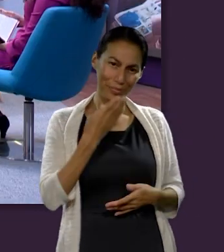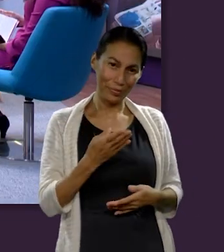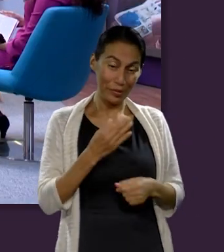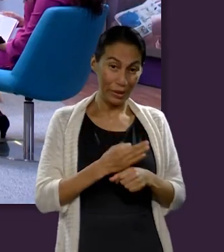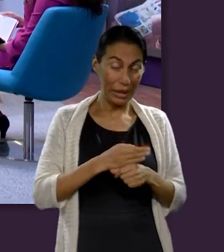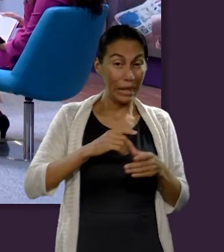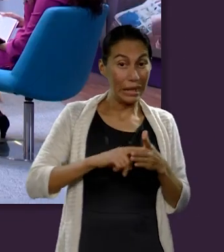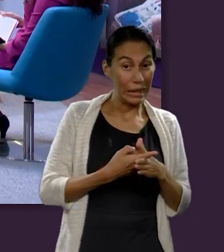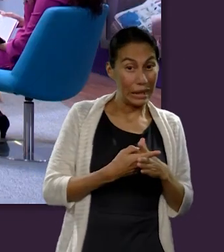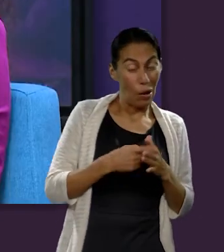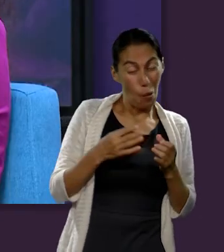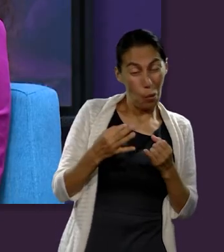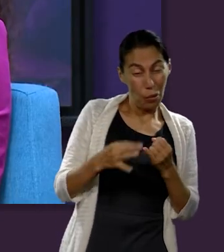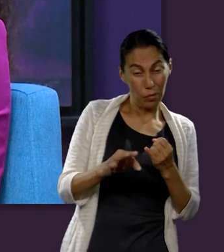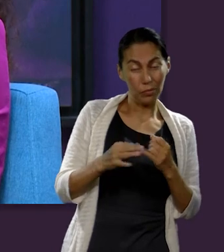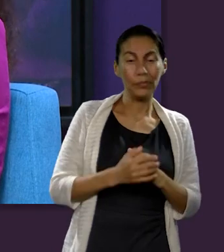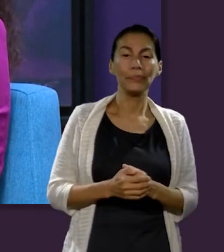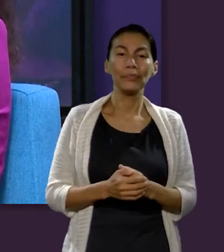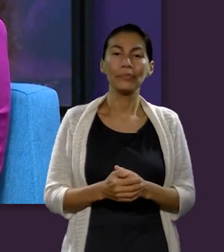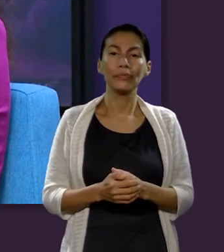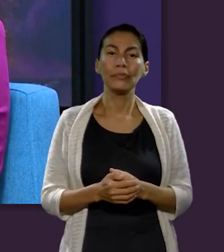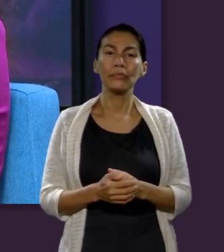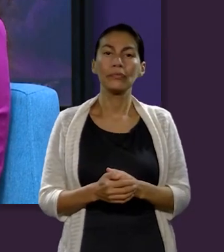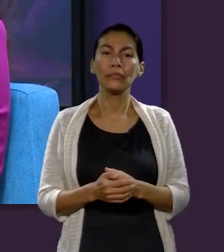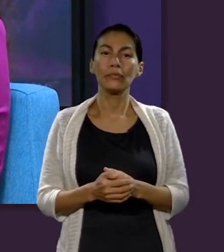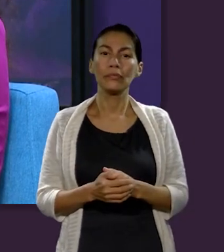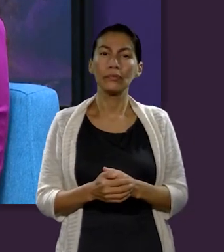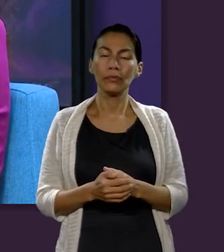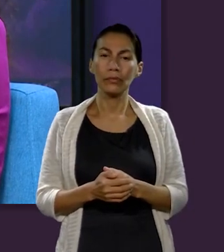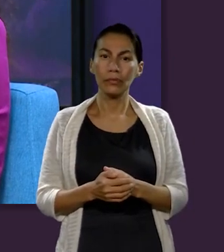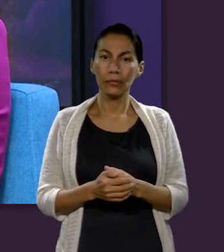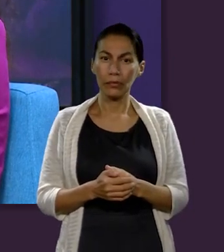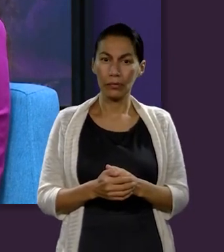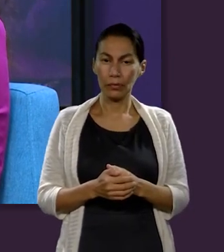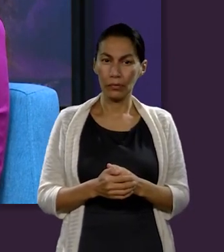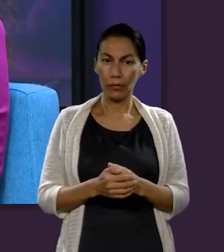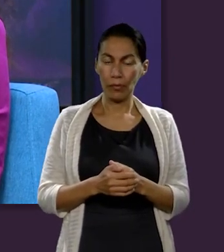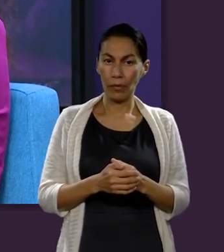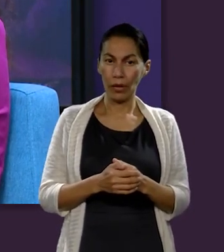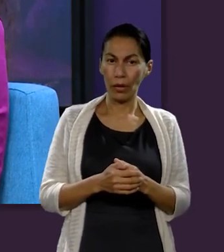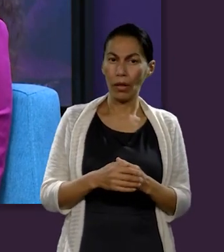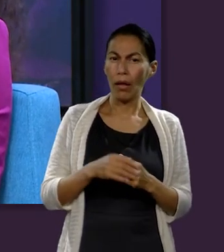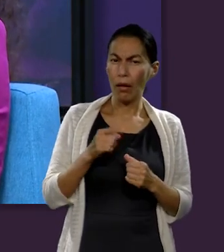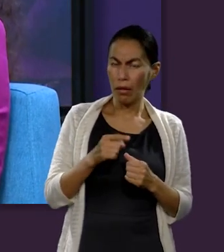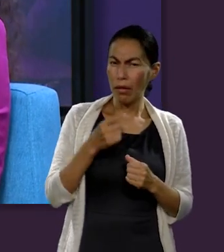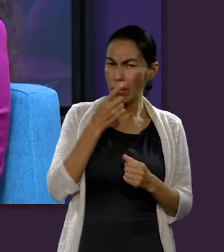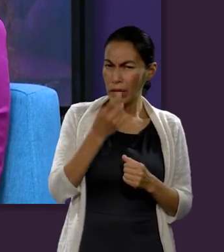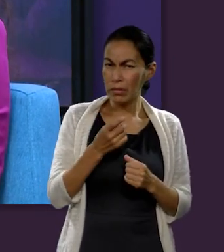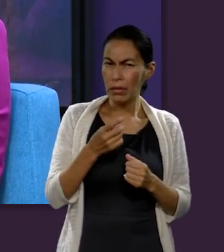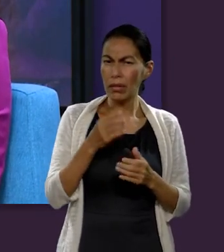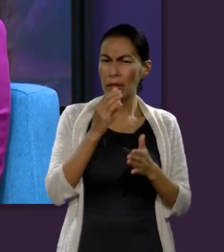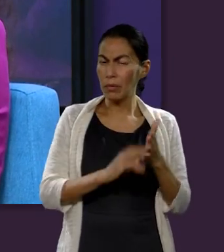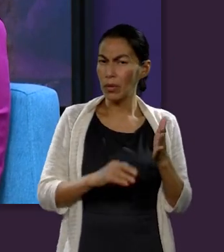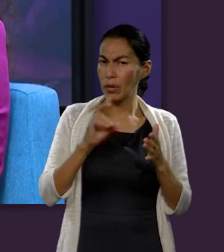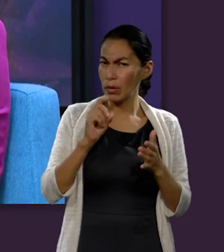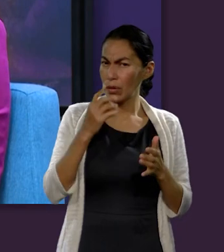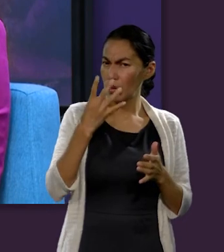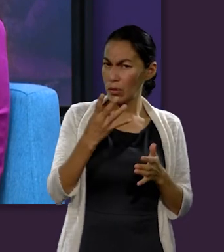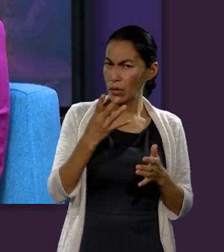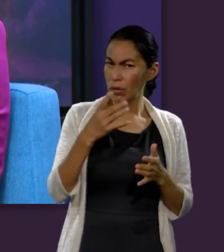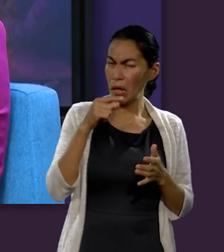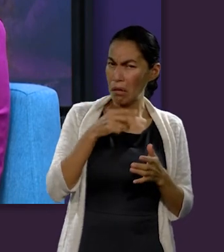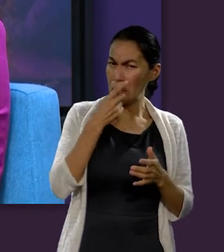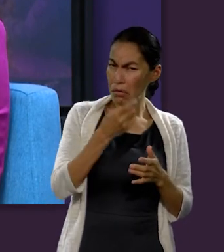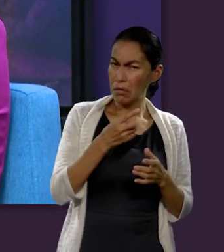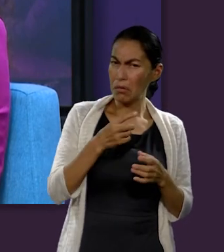vamos a comenzar por el final. Y es necesario irnos a Deuteronomio capítulo 34, donde nos describe la muerte